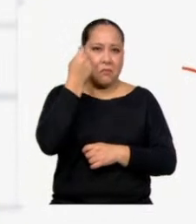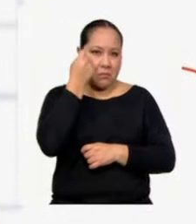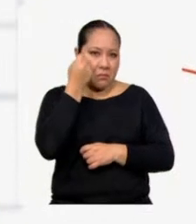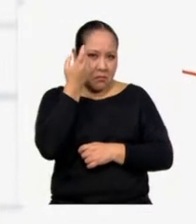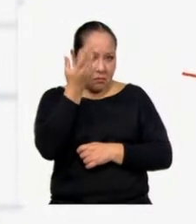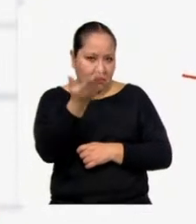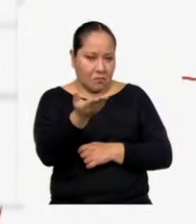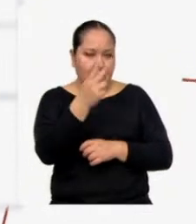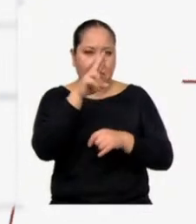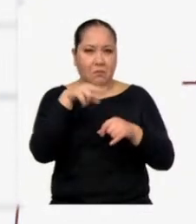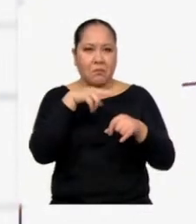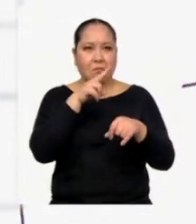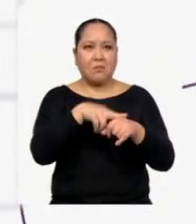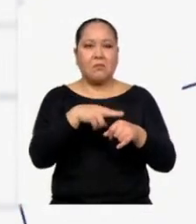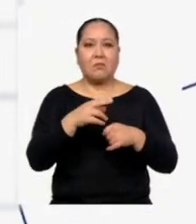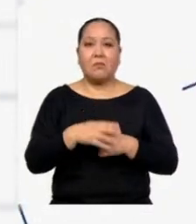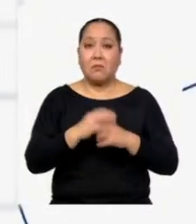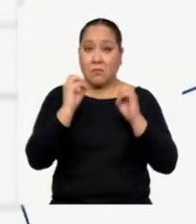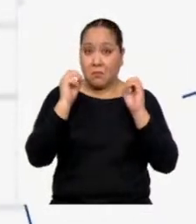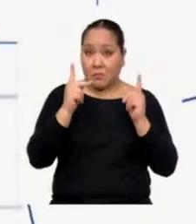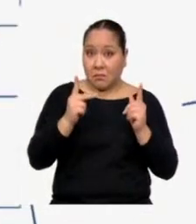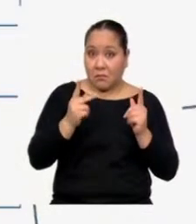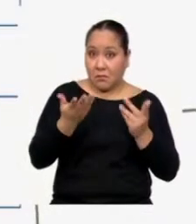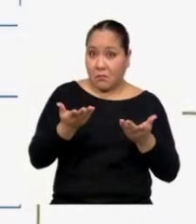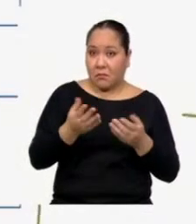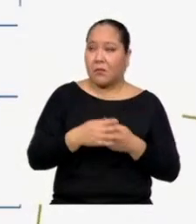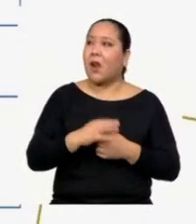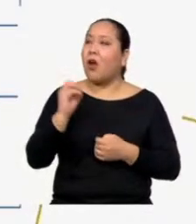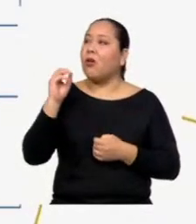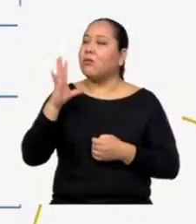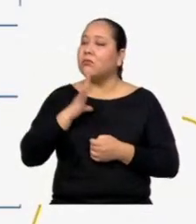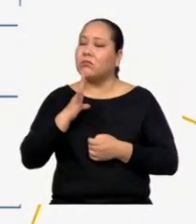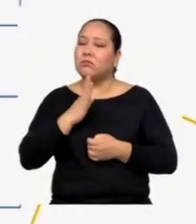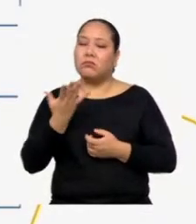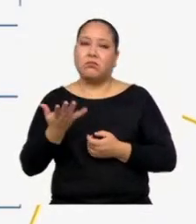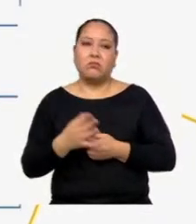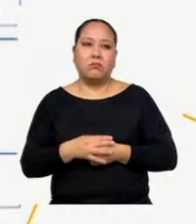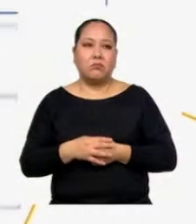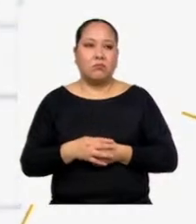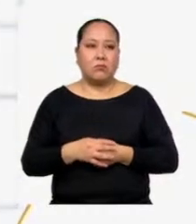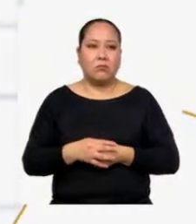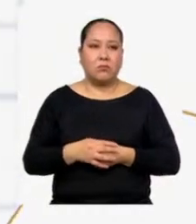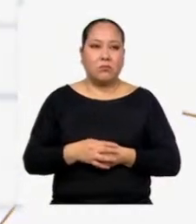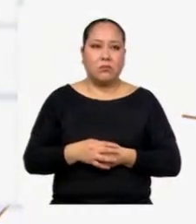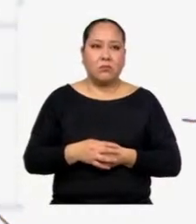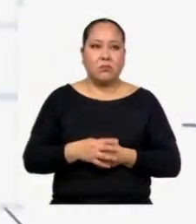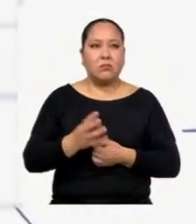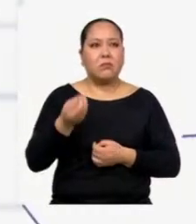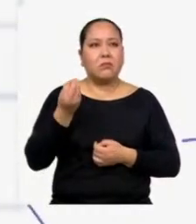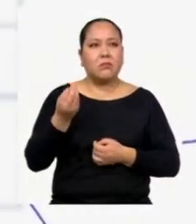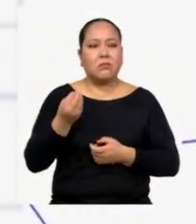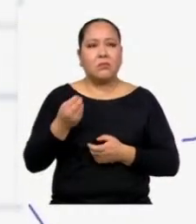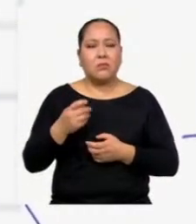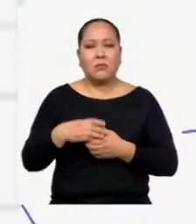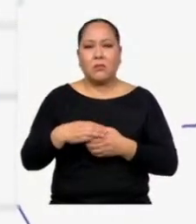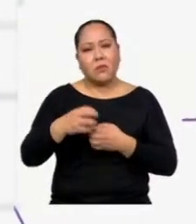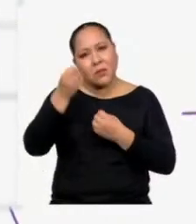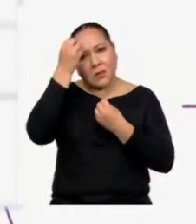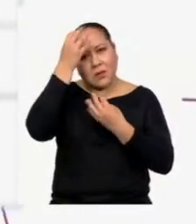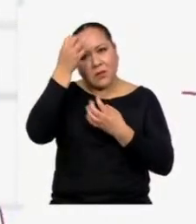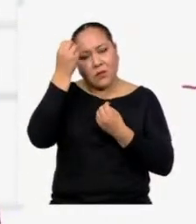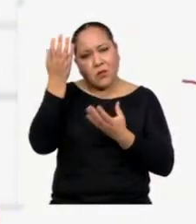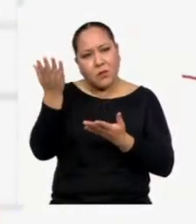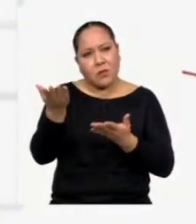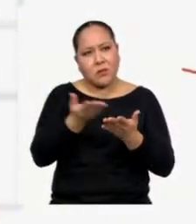comprendan sin problema ¿Está bien? Ah ya profe, buen dato ¿Y por qué en fuentes de información ha